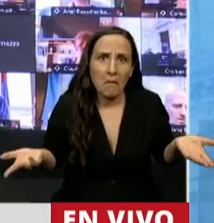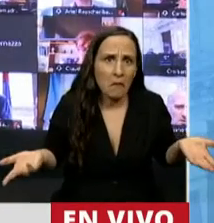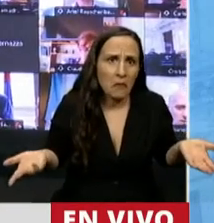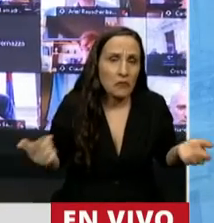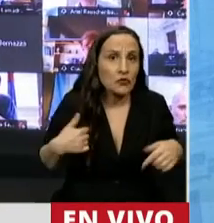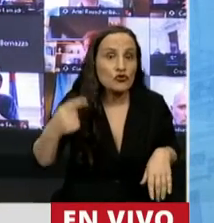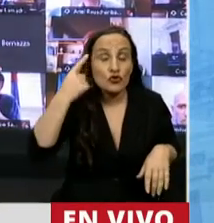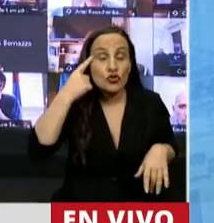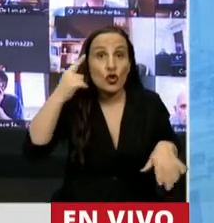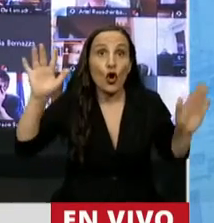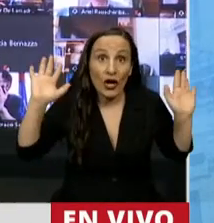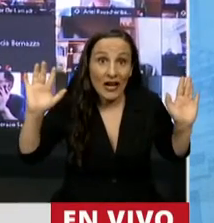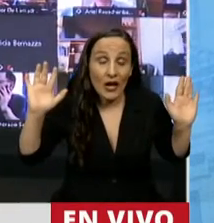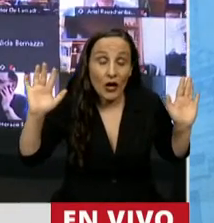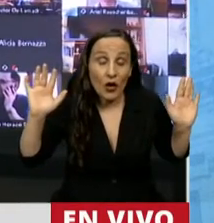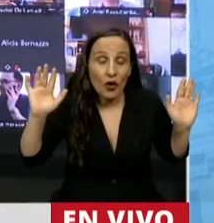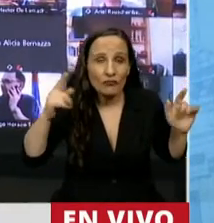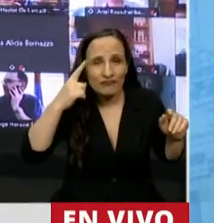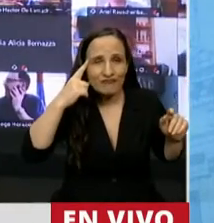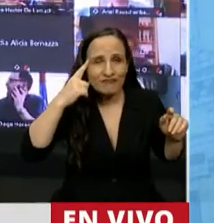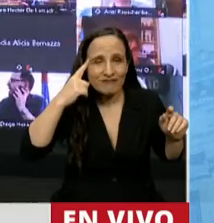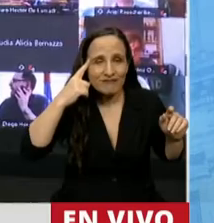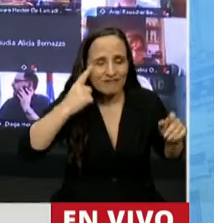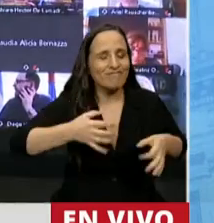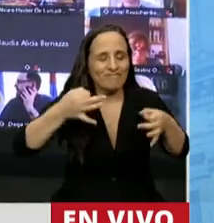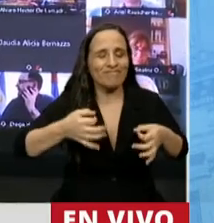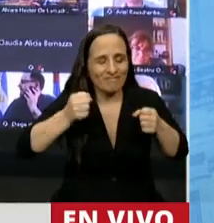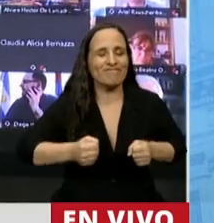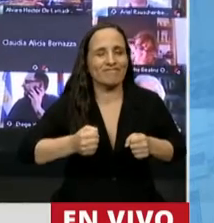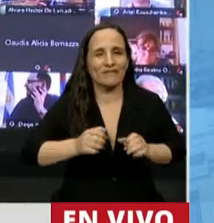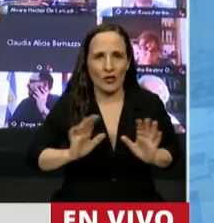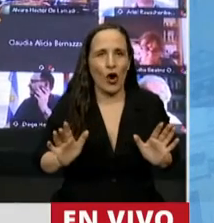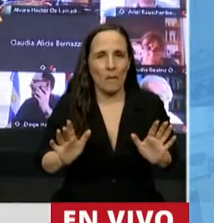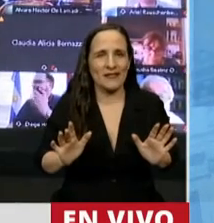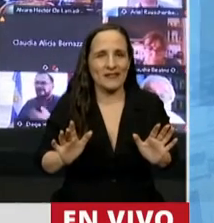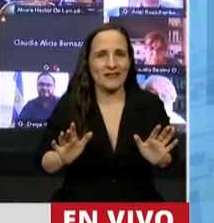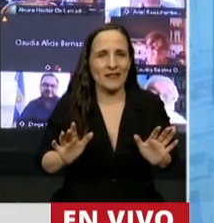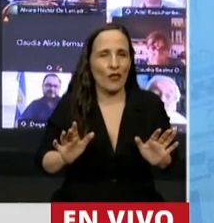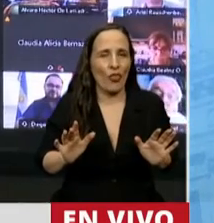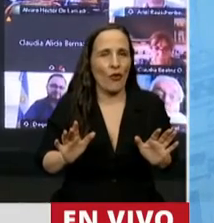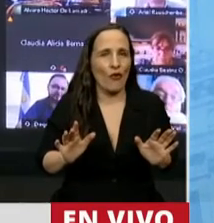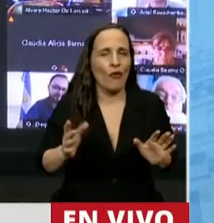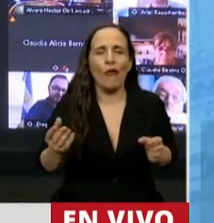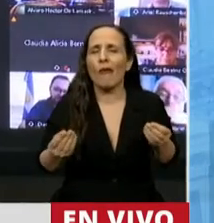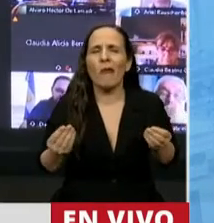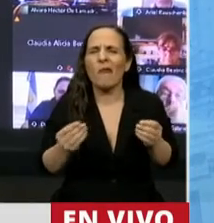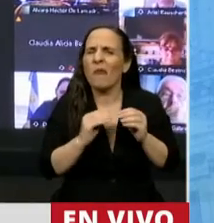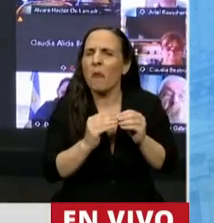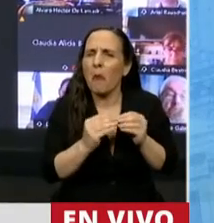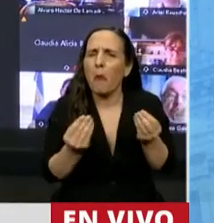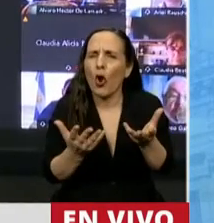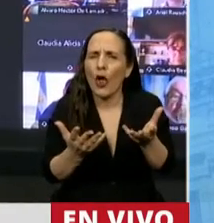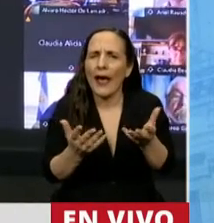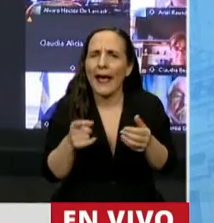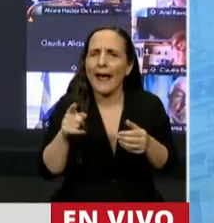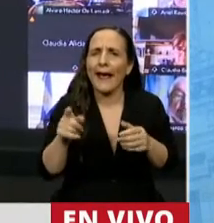Yo creo y estoy convencido que el único motivo por el cual hoy seguimos